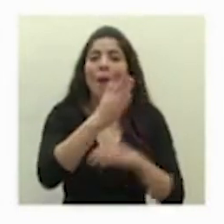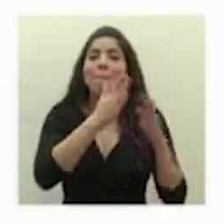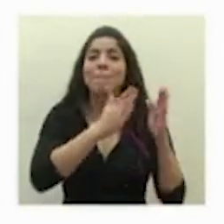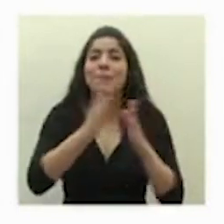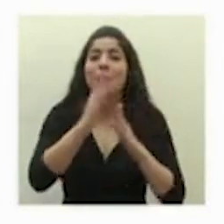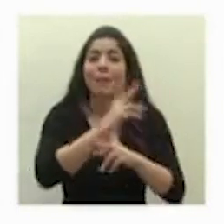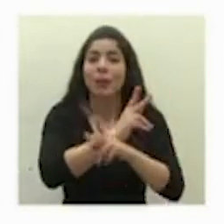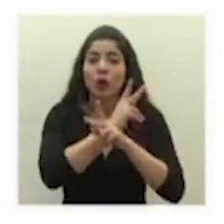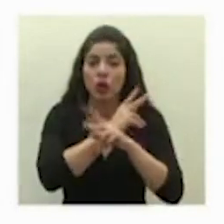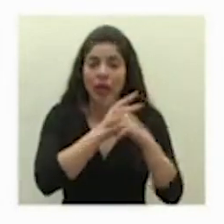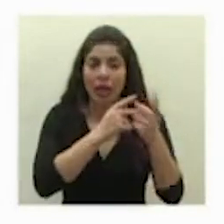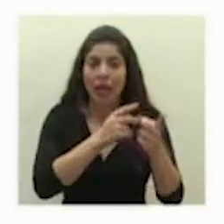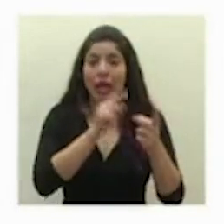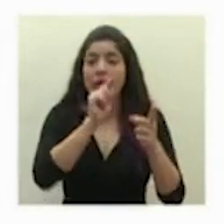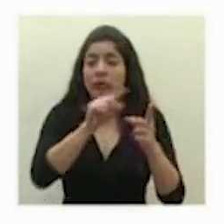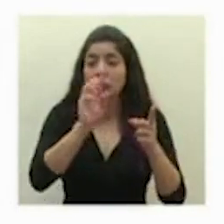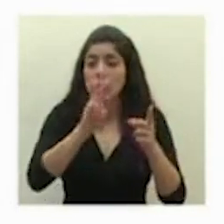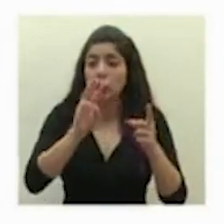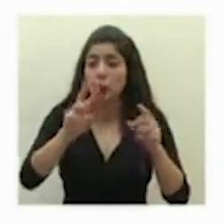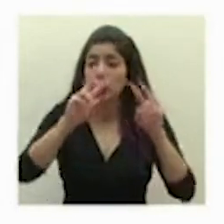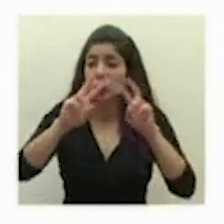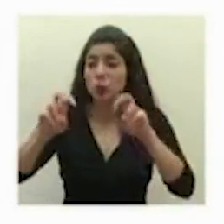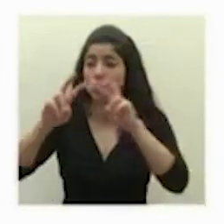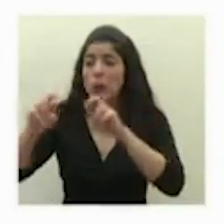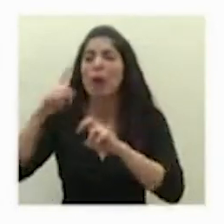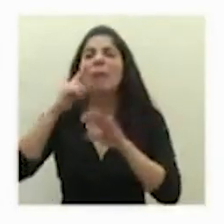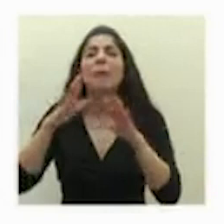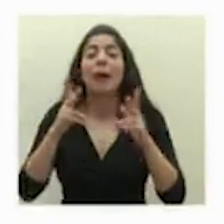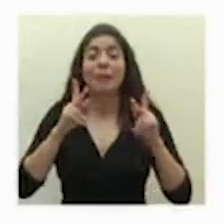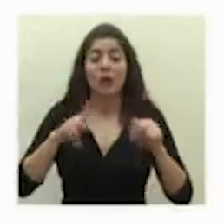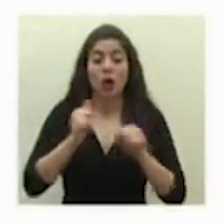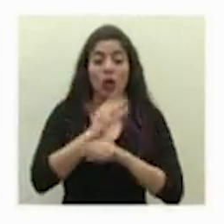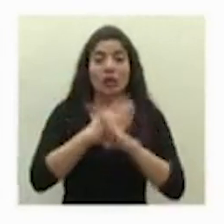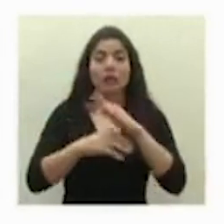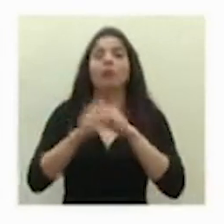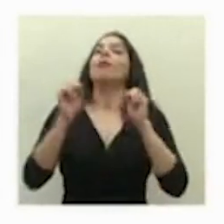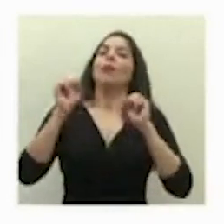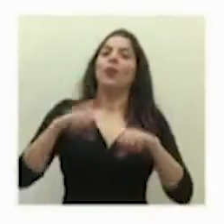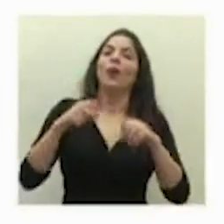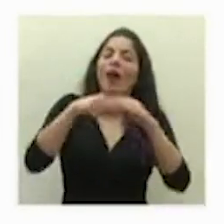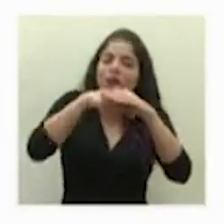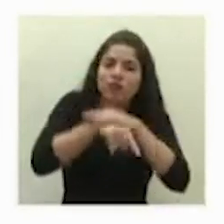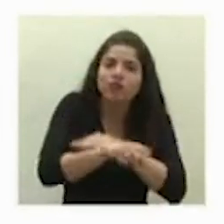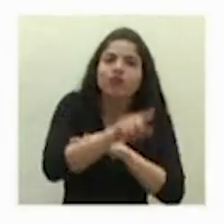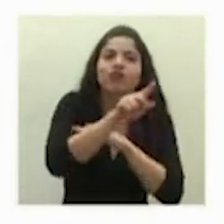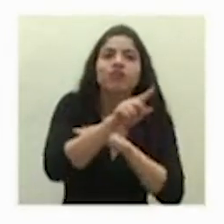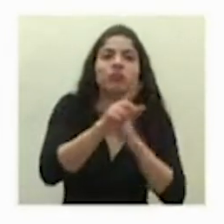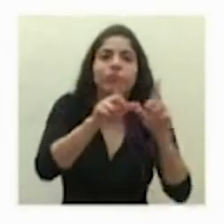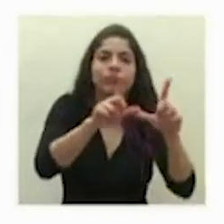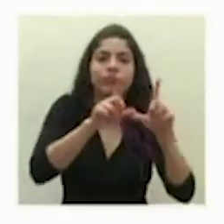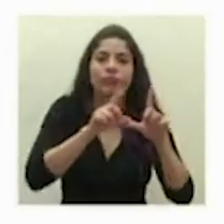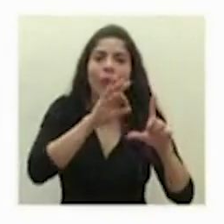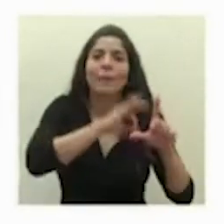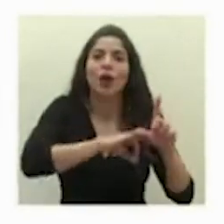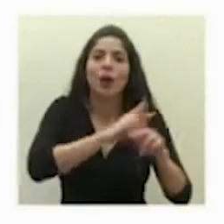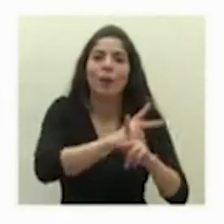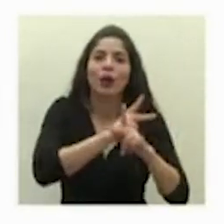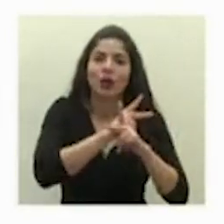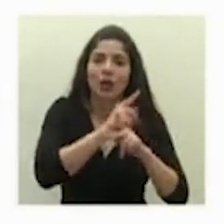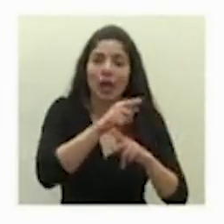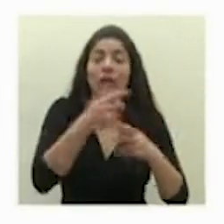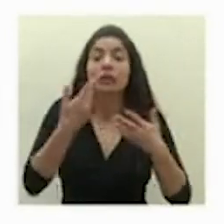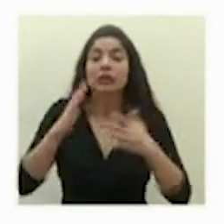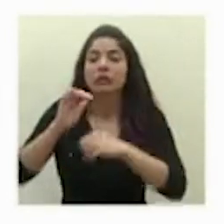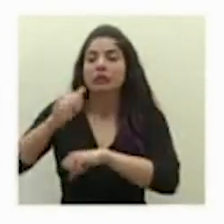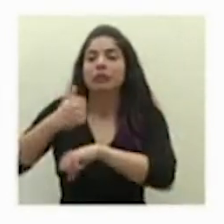proteger para que las personas con discapacidad tengan acceso al bono proteger y hemos creado